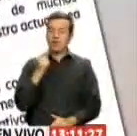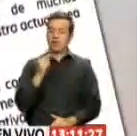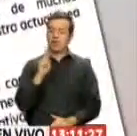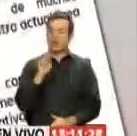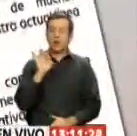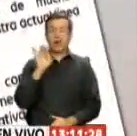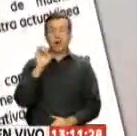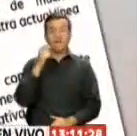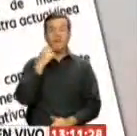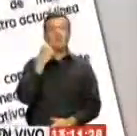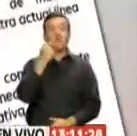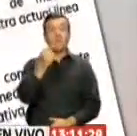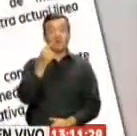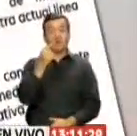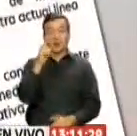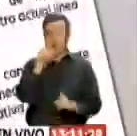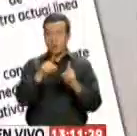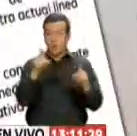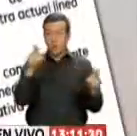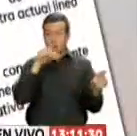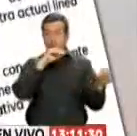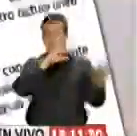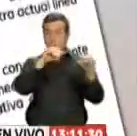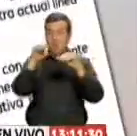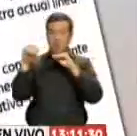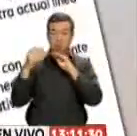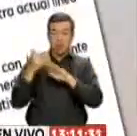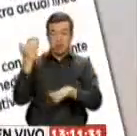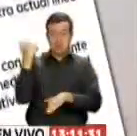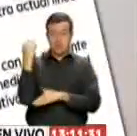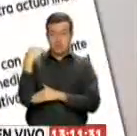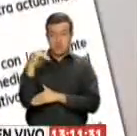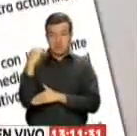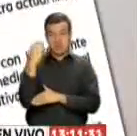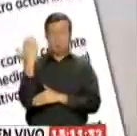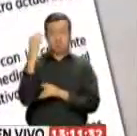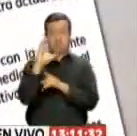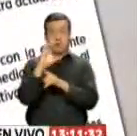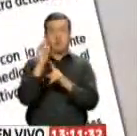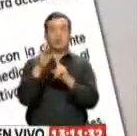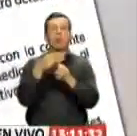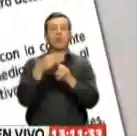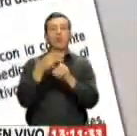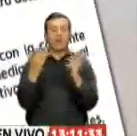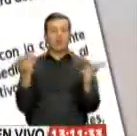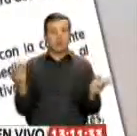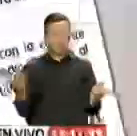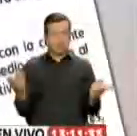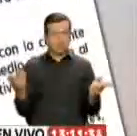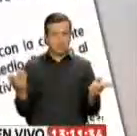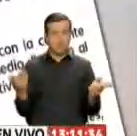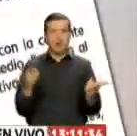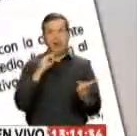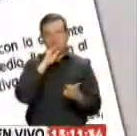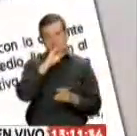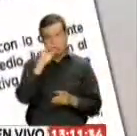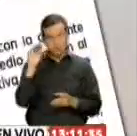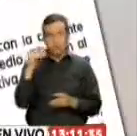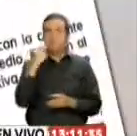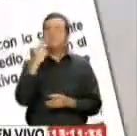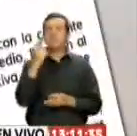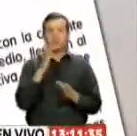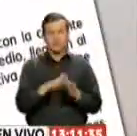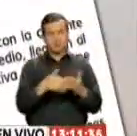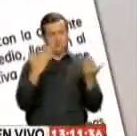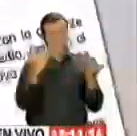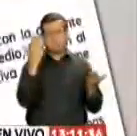versiones sin fundamento que han circulado desde el miércoles pasado a través de redes sociales. En ellas se dice que nuestro